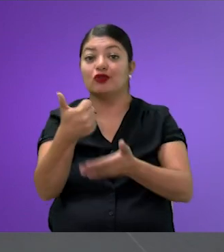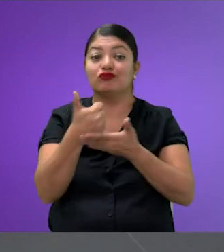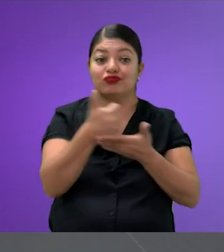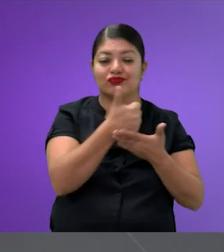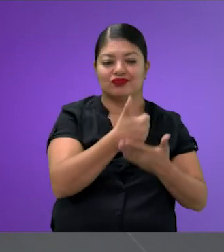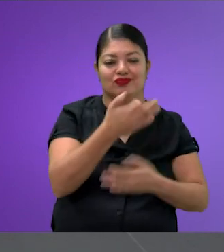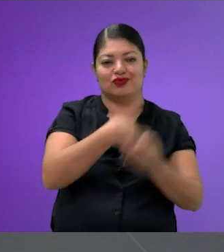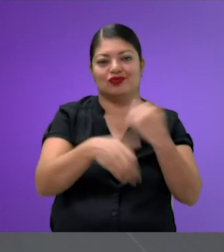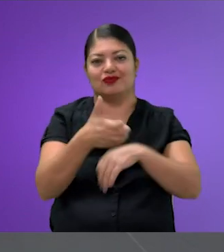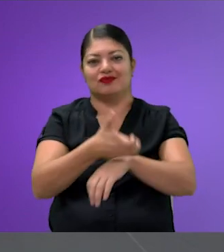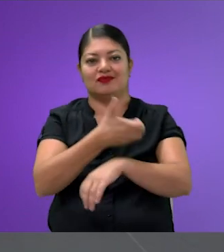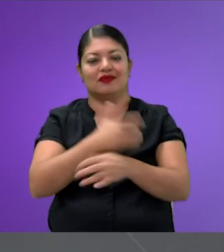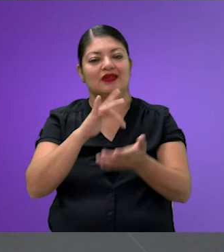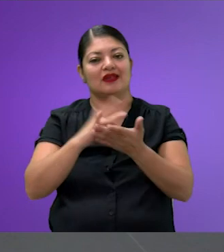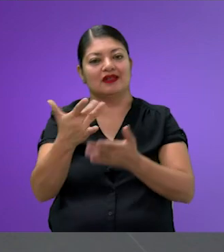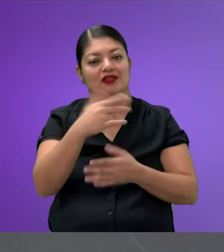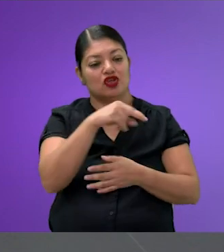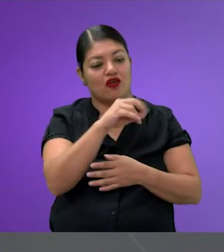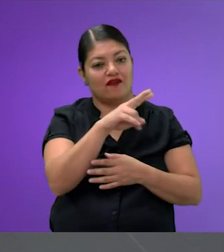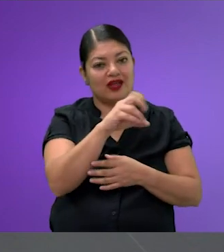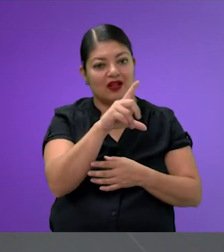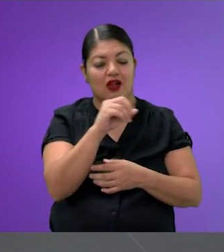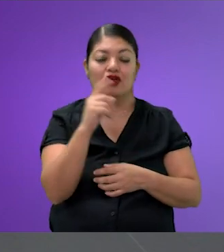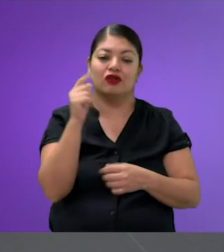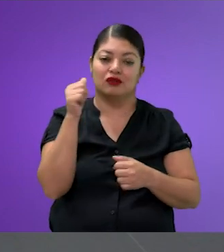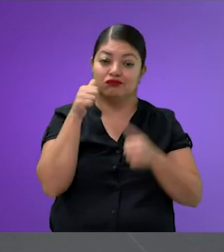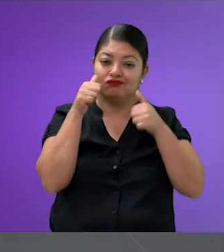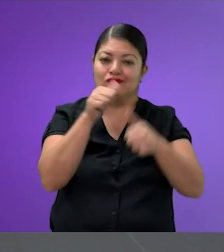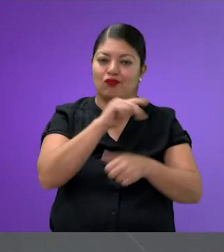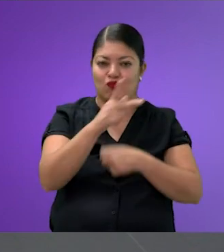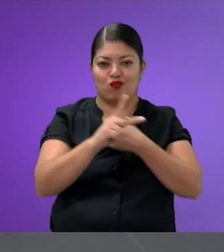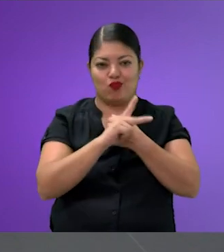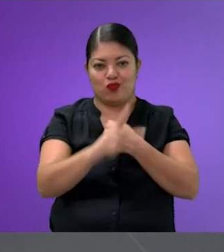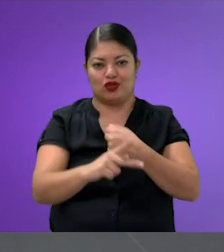acompañaron. Gracias Novelo, nos vemos y nos escuchamos en la próxima.